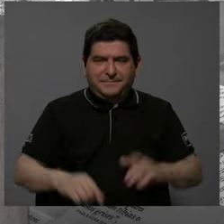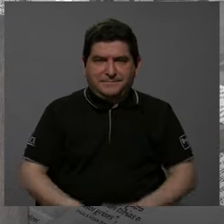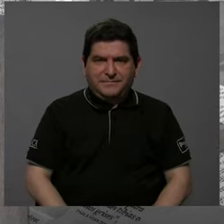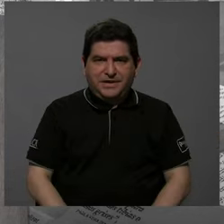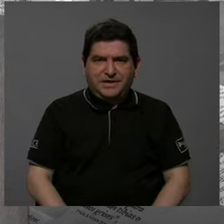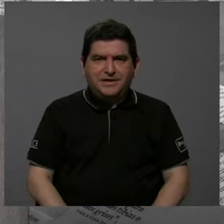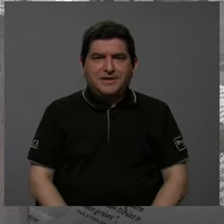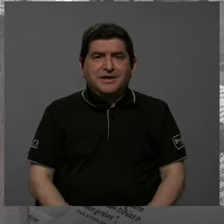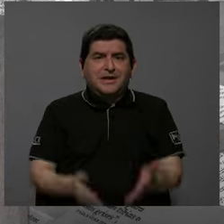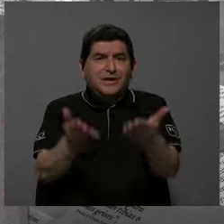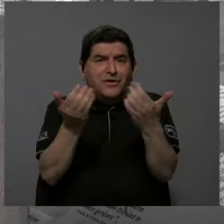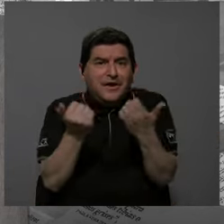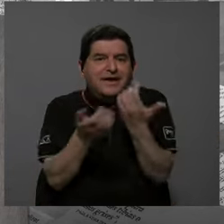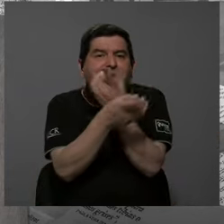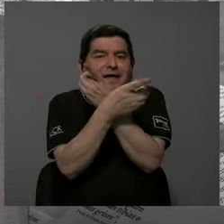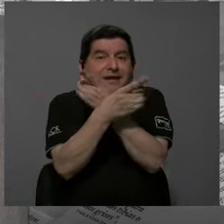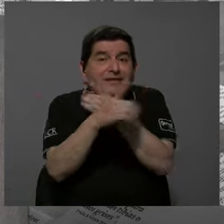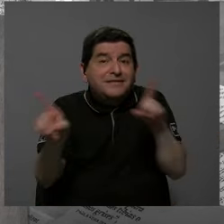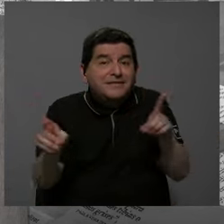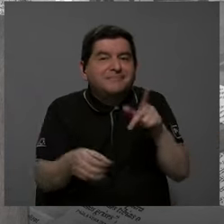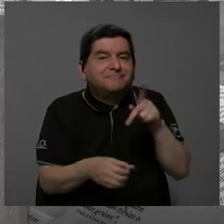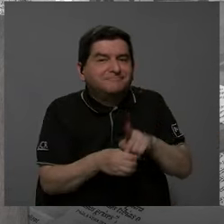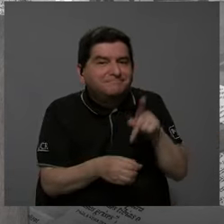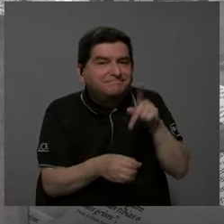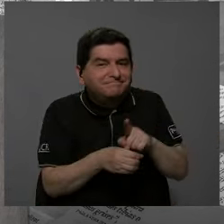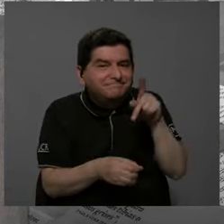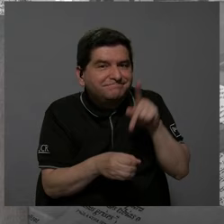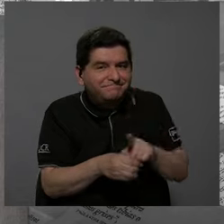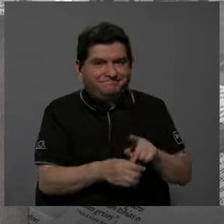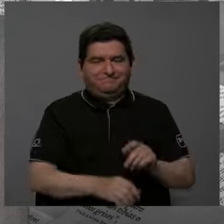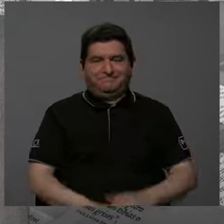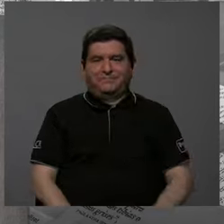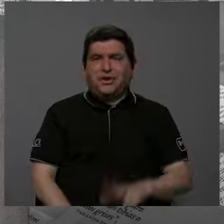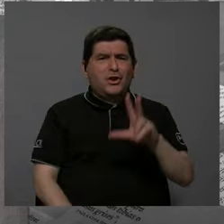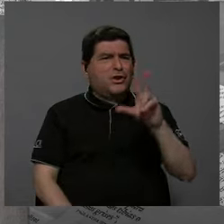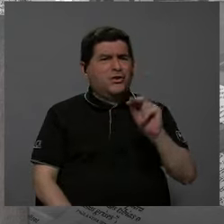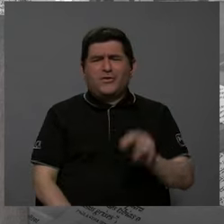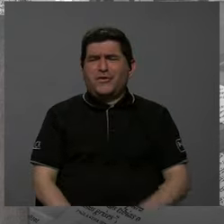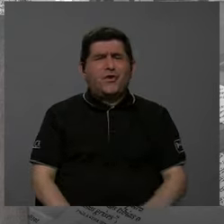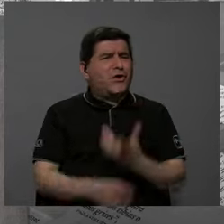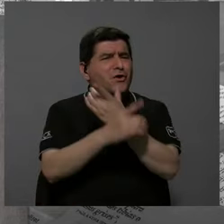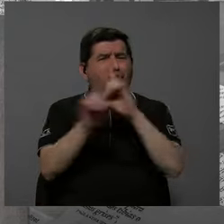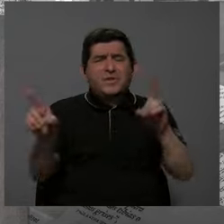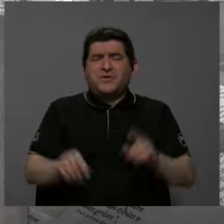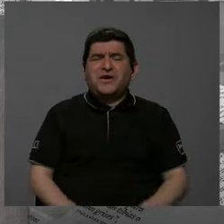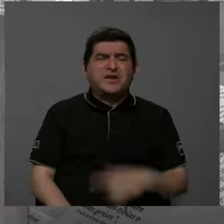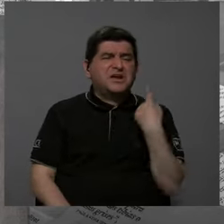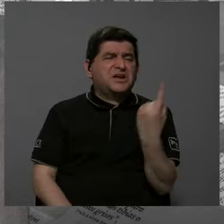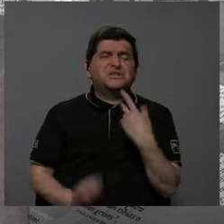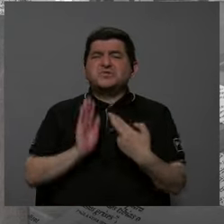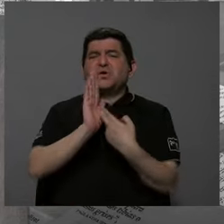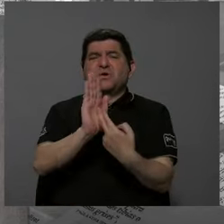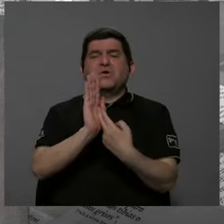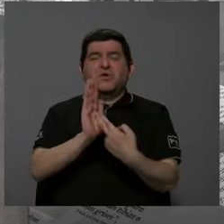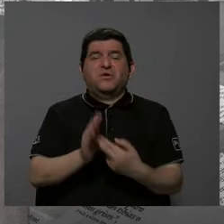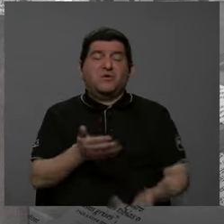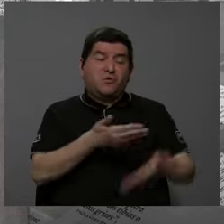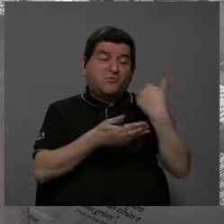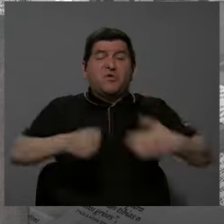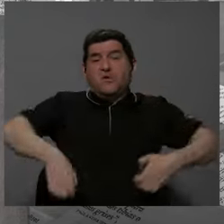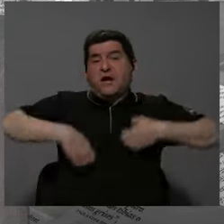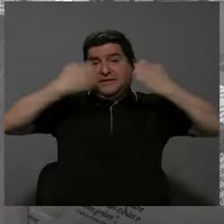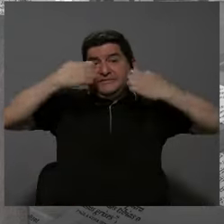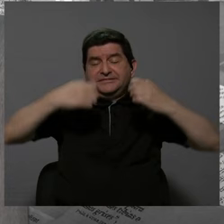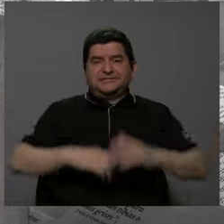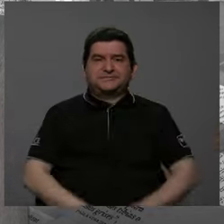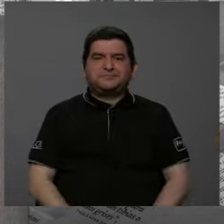supuesto que se trata de una democracia más participativa, no de una democracia representativa como lo que